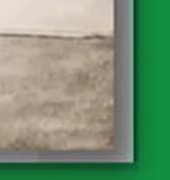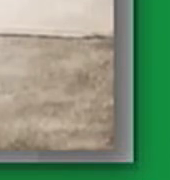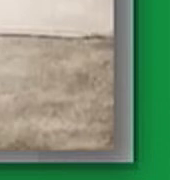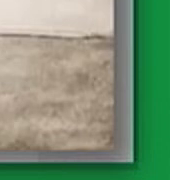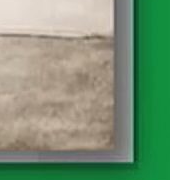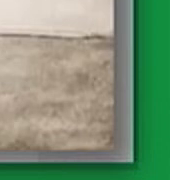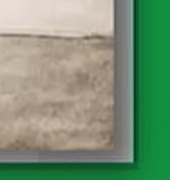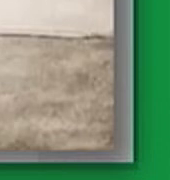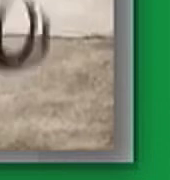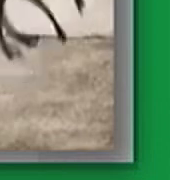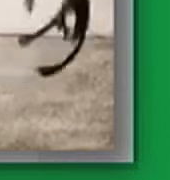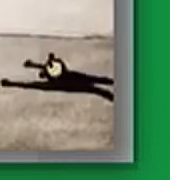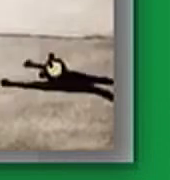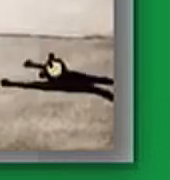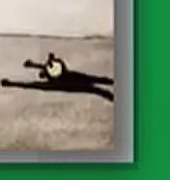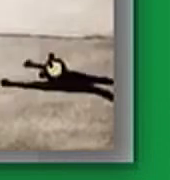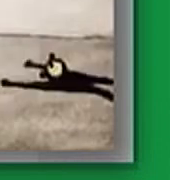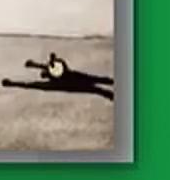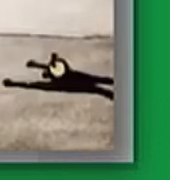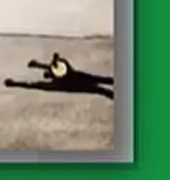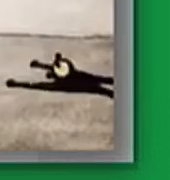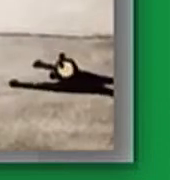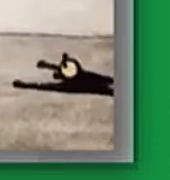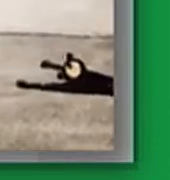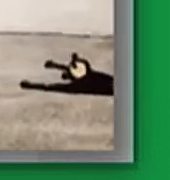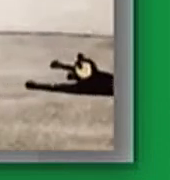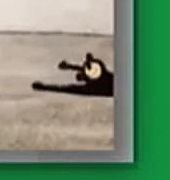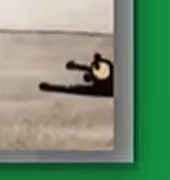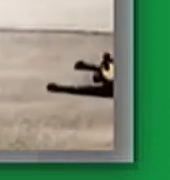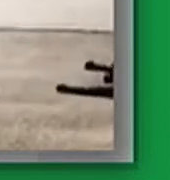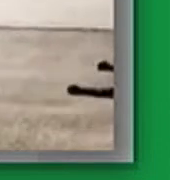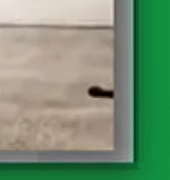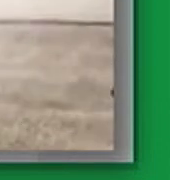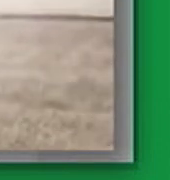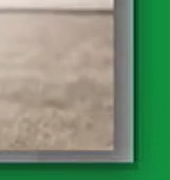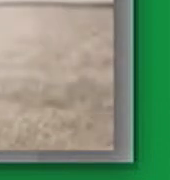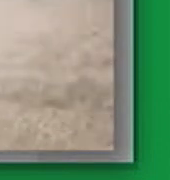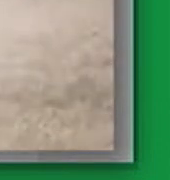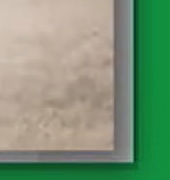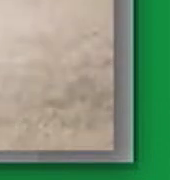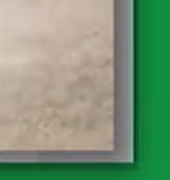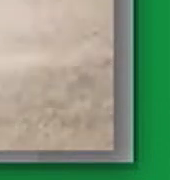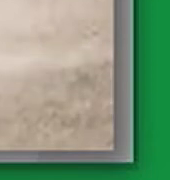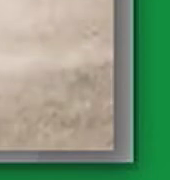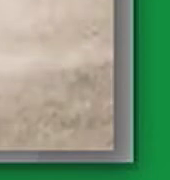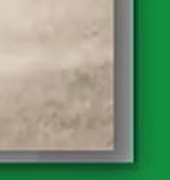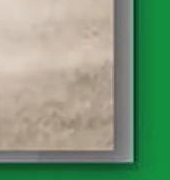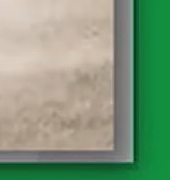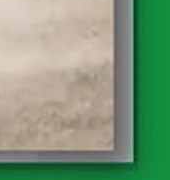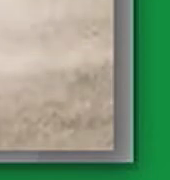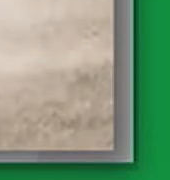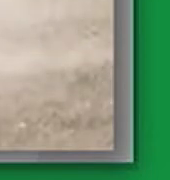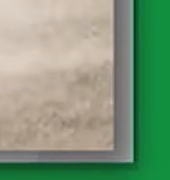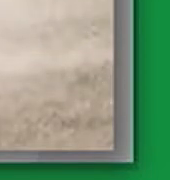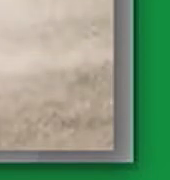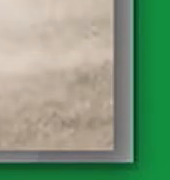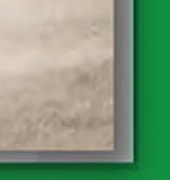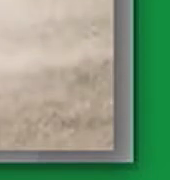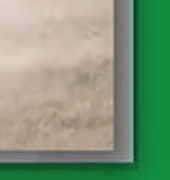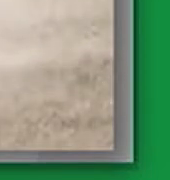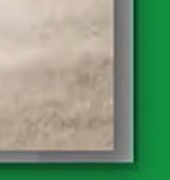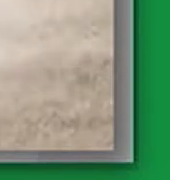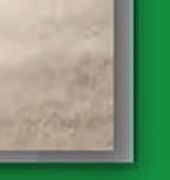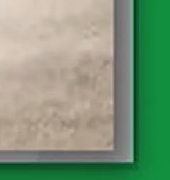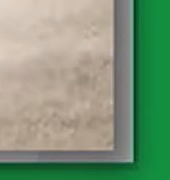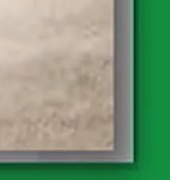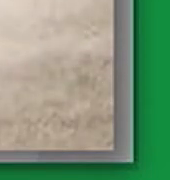rodillas, mis manos y mis pies Pero existen otras partes que tú las tienes también Y son las partes